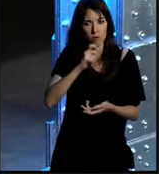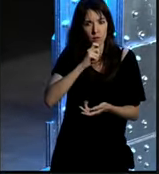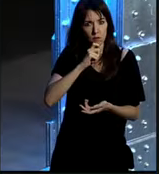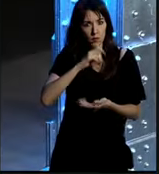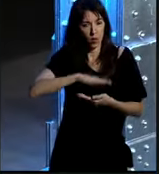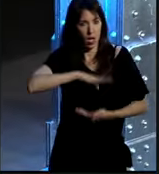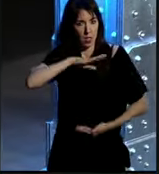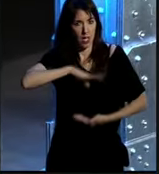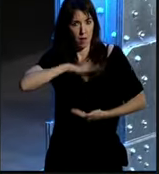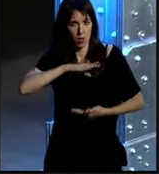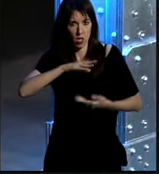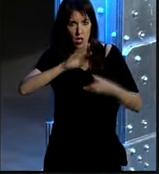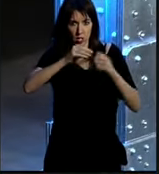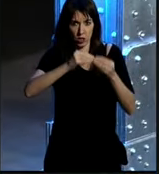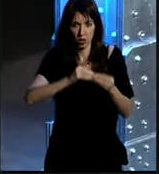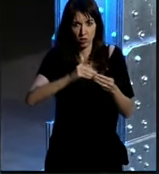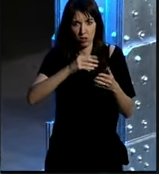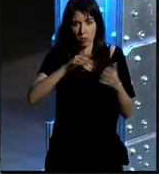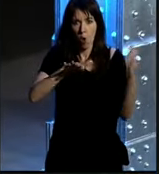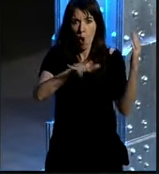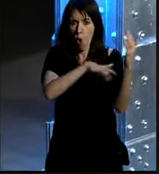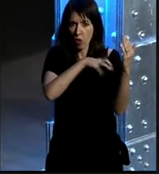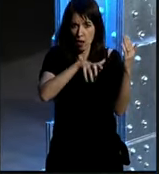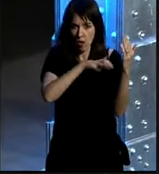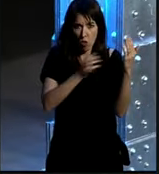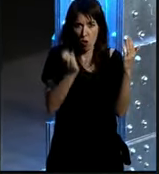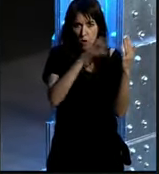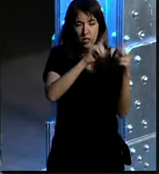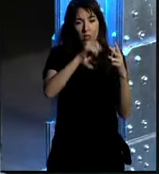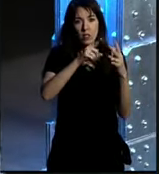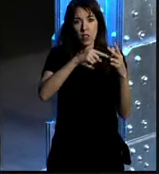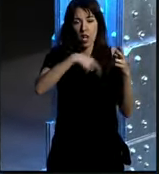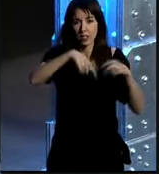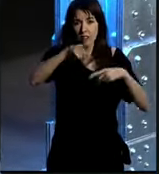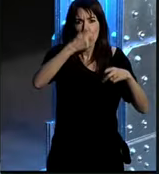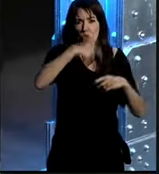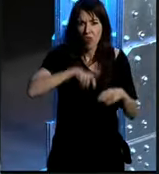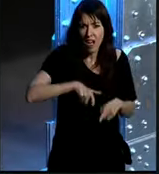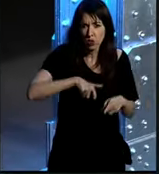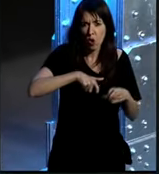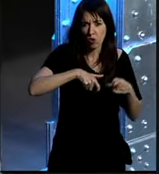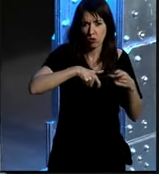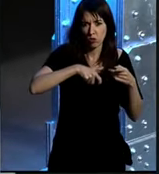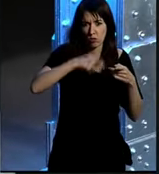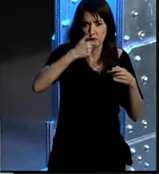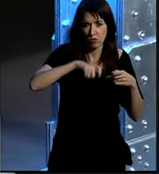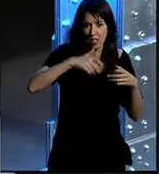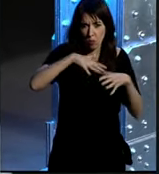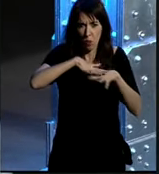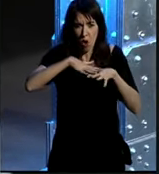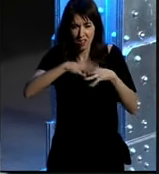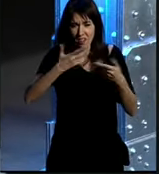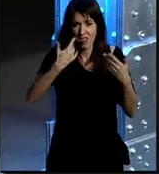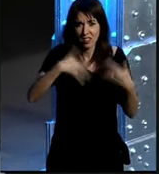crecen las capacidades de proceso de los ordenadores los tráficos de datos que están llevando a las redes o sea